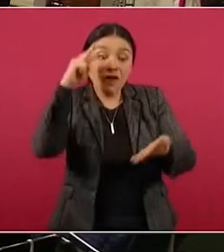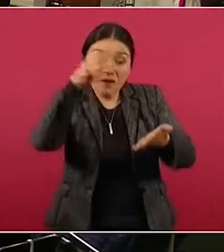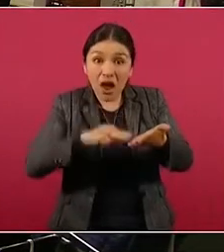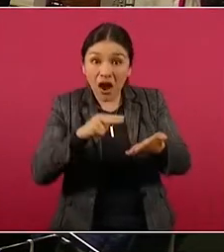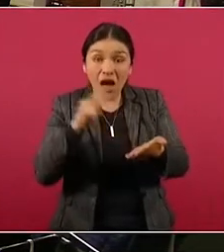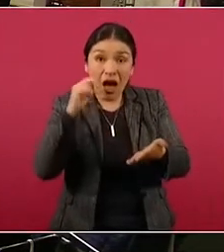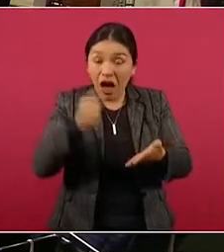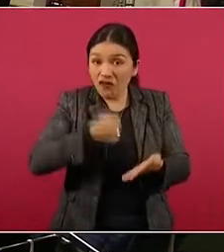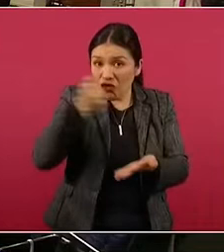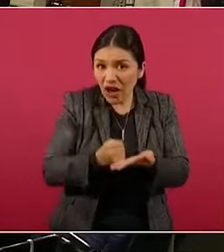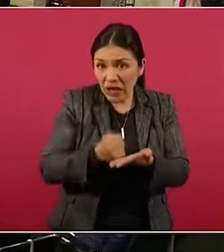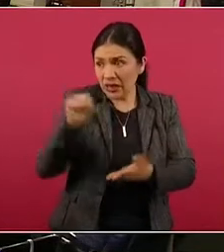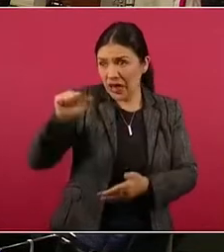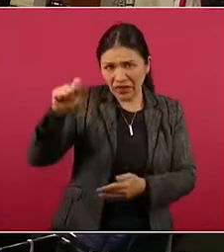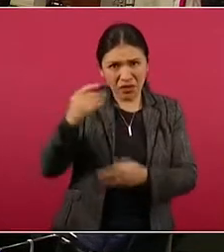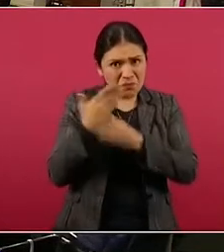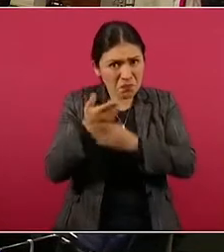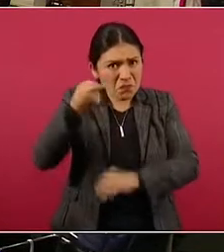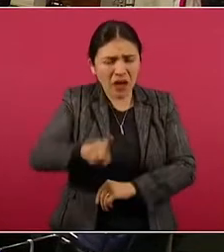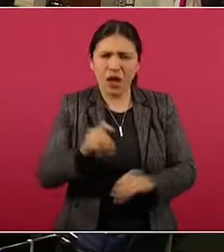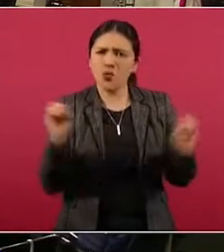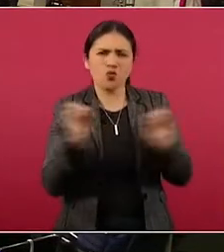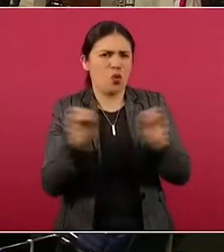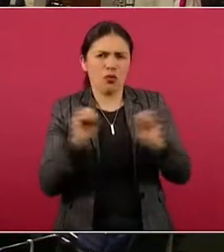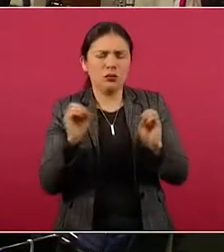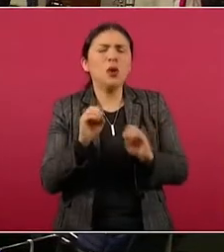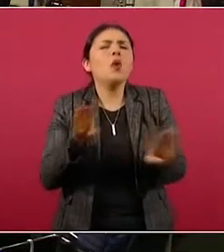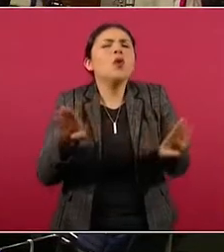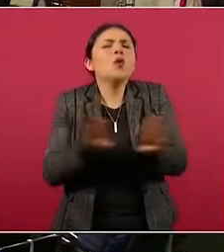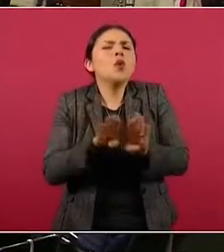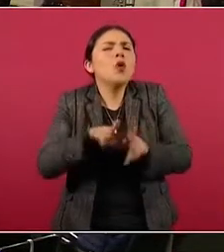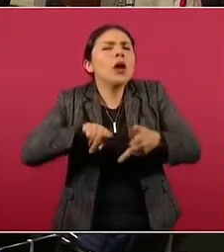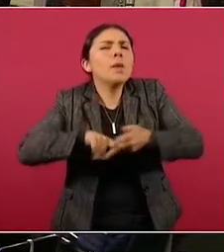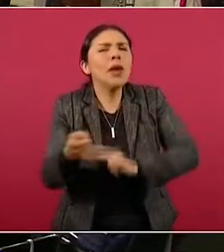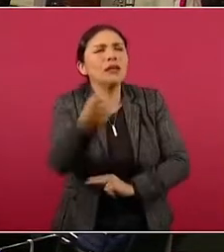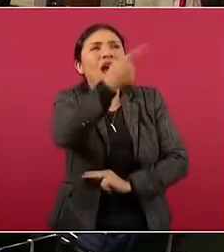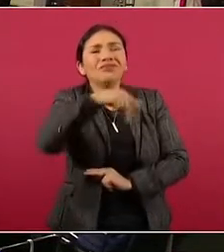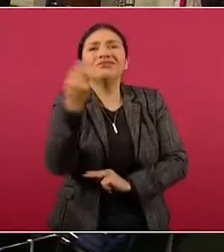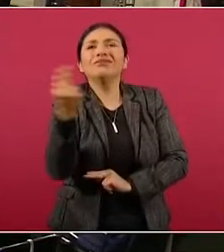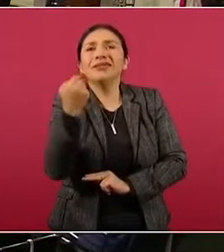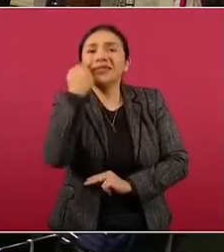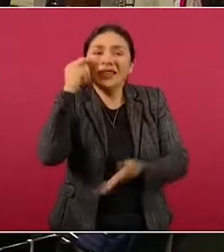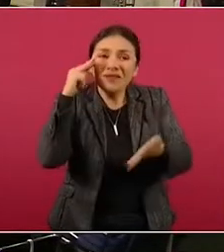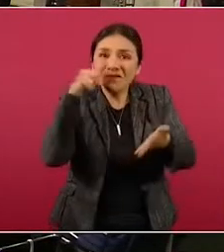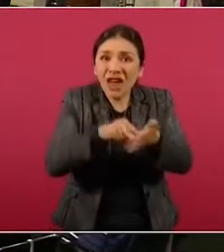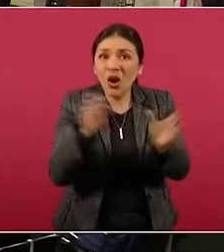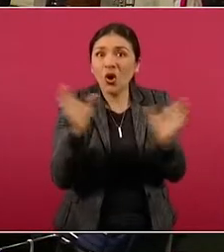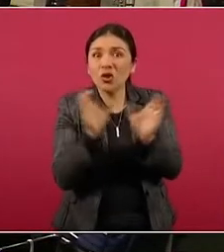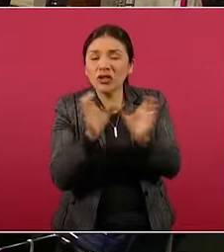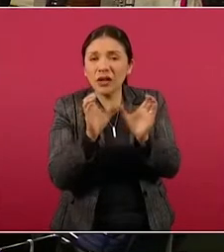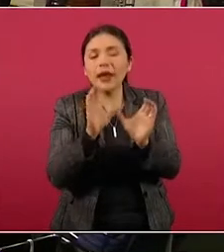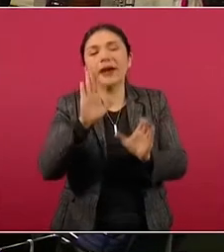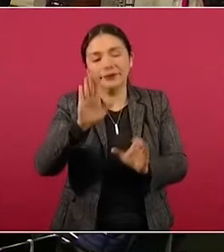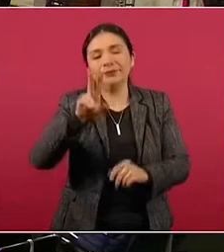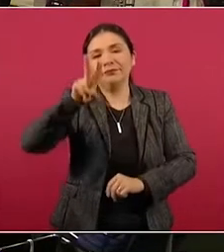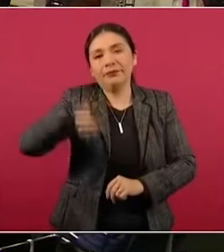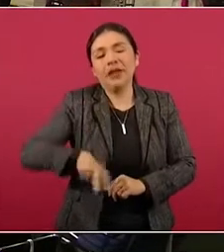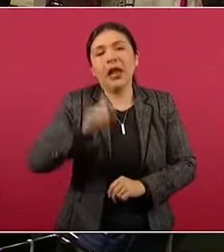¿Cómo da origen toda esta necesidad de la constancia de situación fiscal? Lo que sí es que